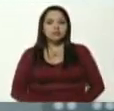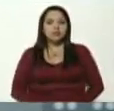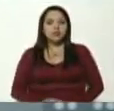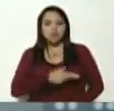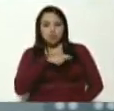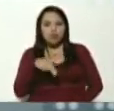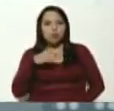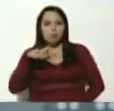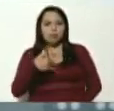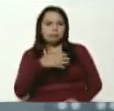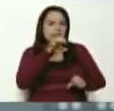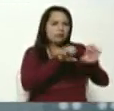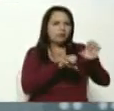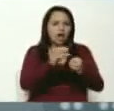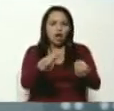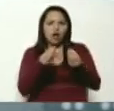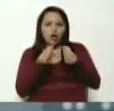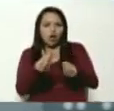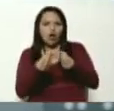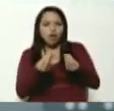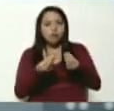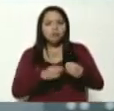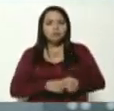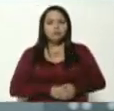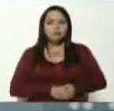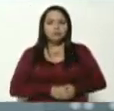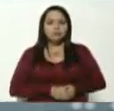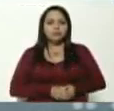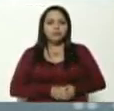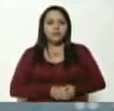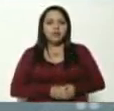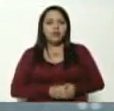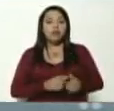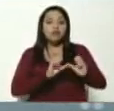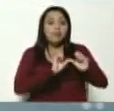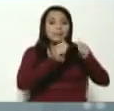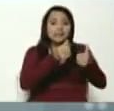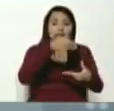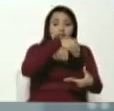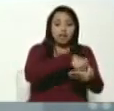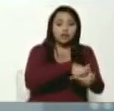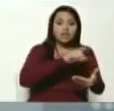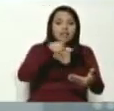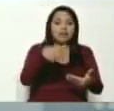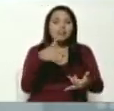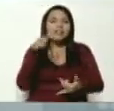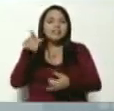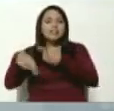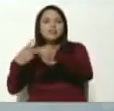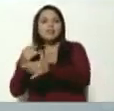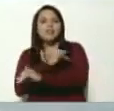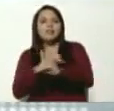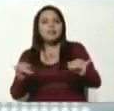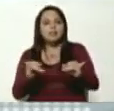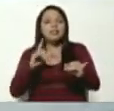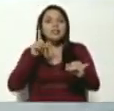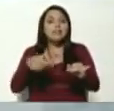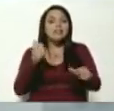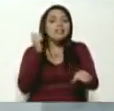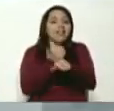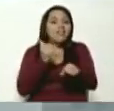verificar tanto en la entrada a un cargo como en la salida. Y aparte de eso, cuando están ejerciendo